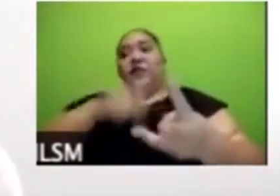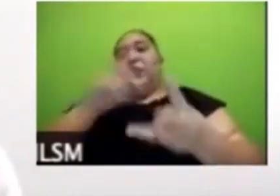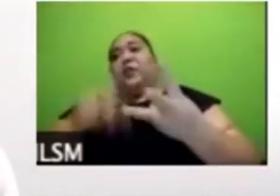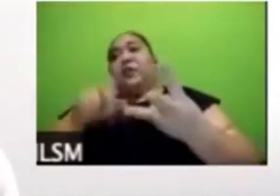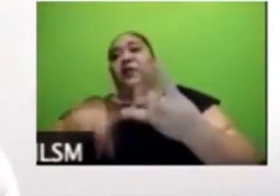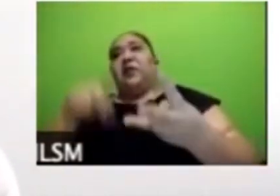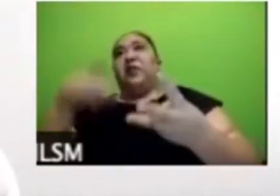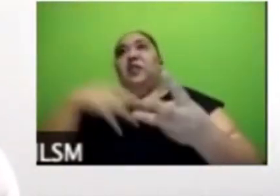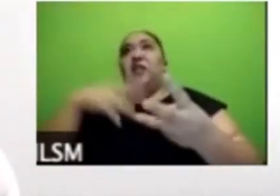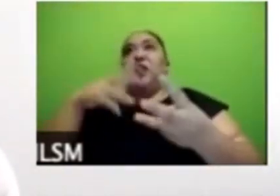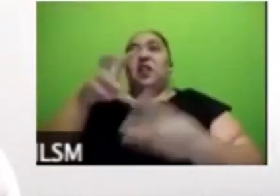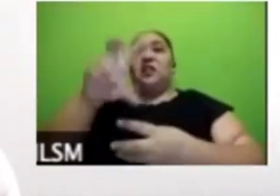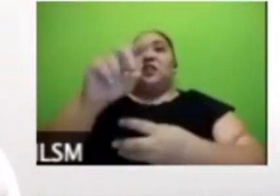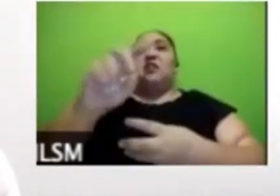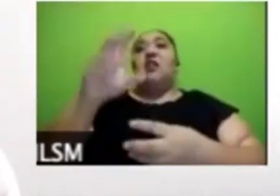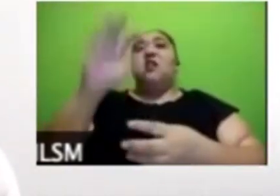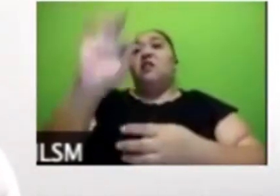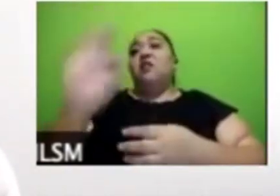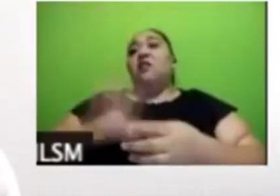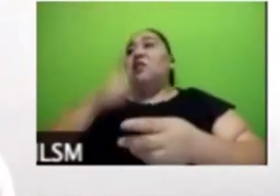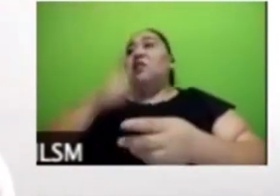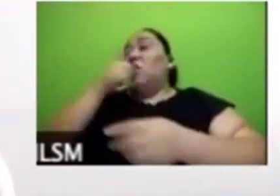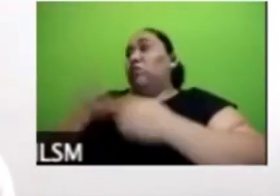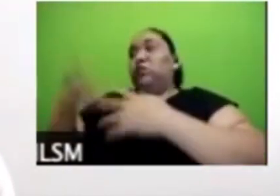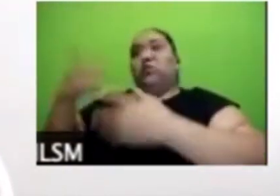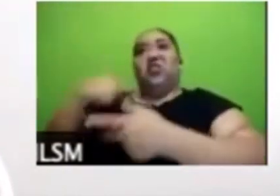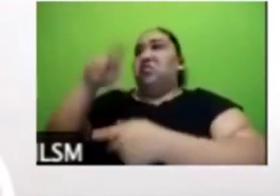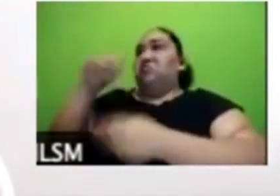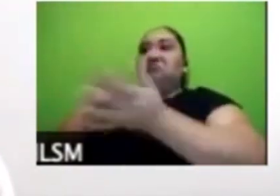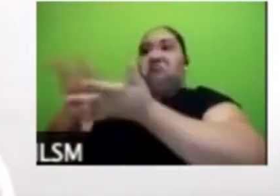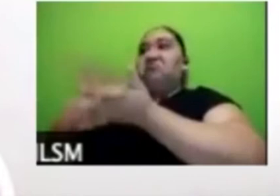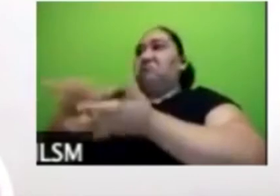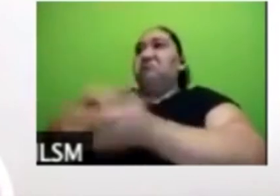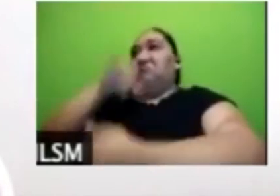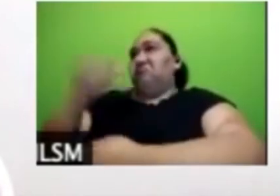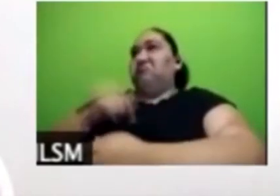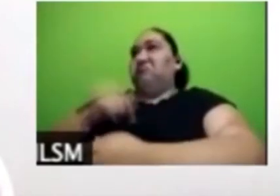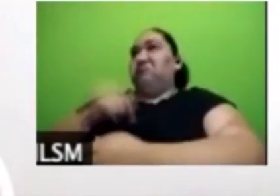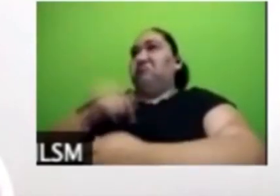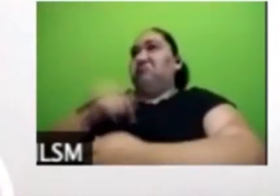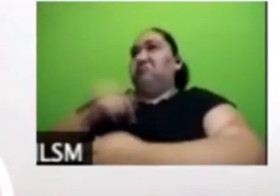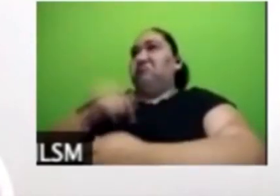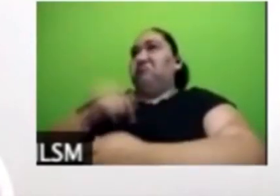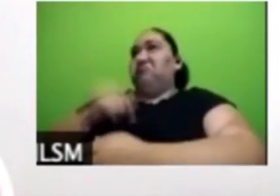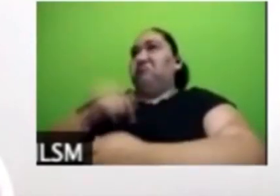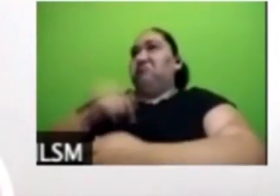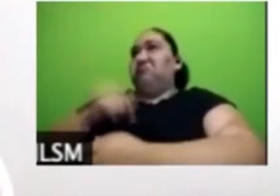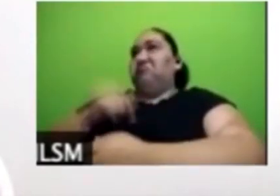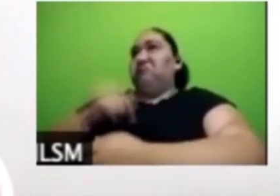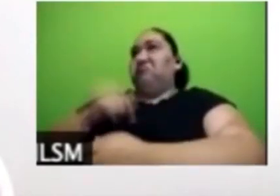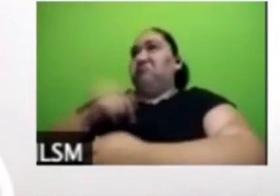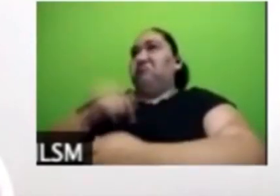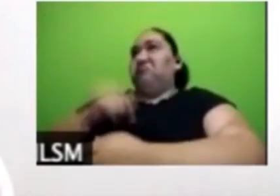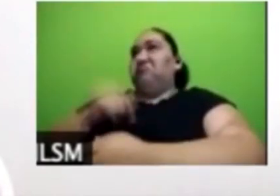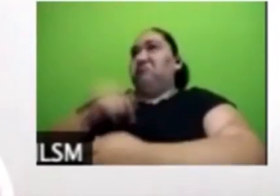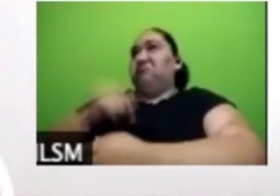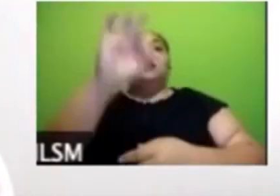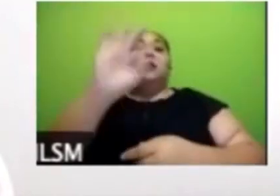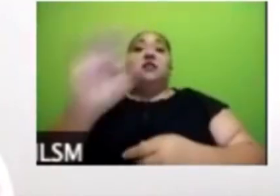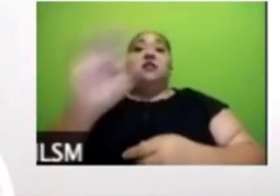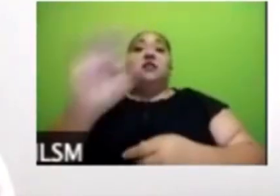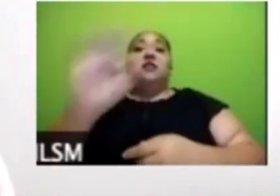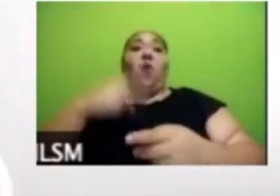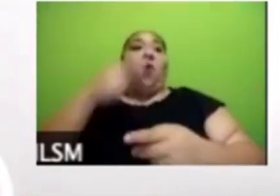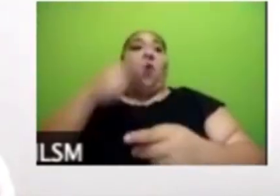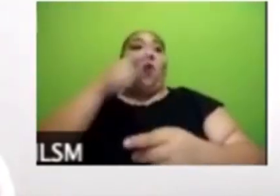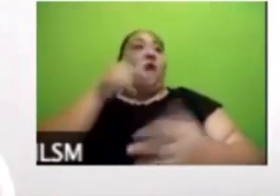60% no se les dio el apoyo necesario para protegerse y 55% los ve como objetos